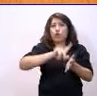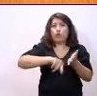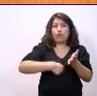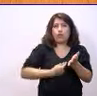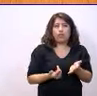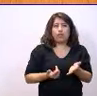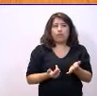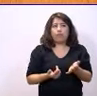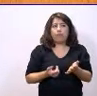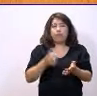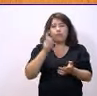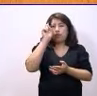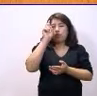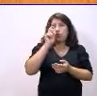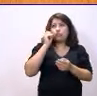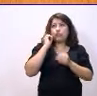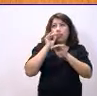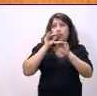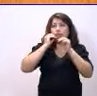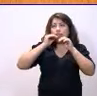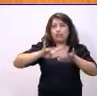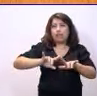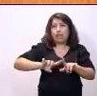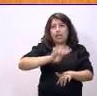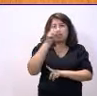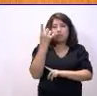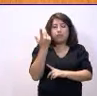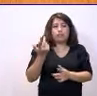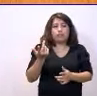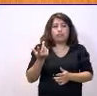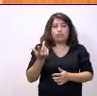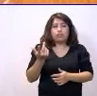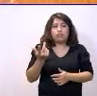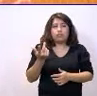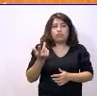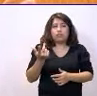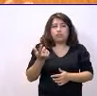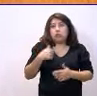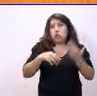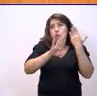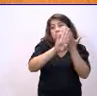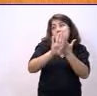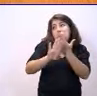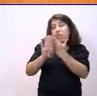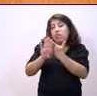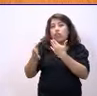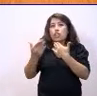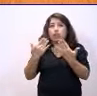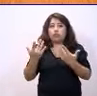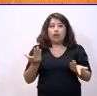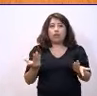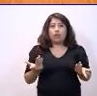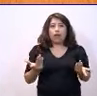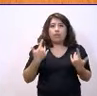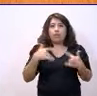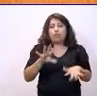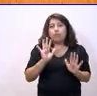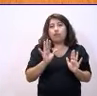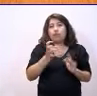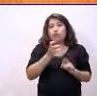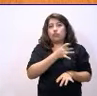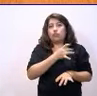más profesores hay de la historia. Mire, yo le diré, yo debo hablar con mis vecinos, pero creo que los sindicatos